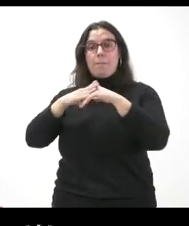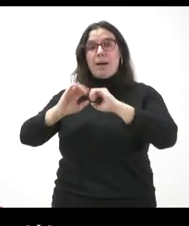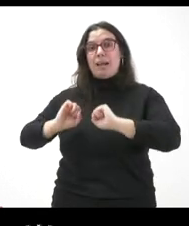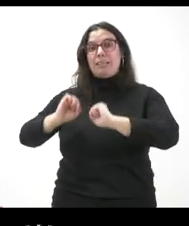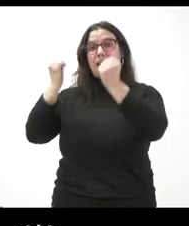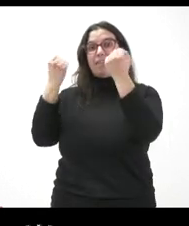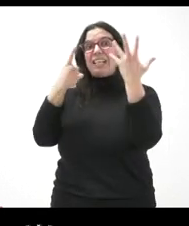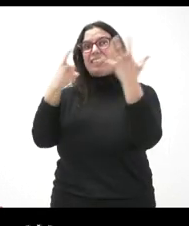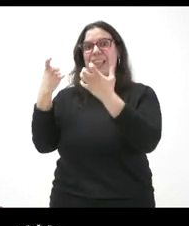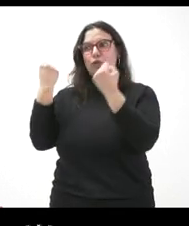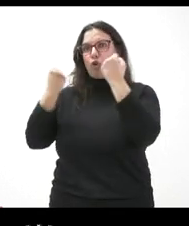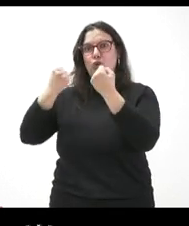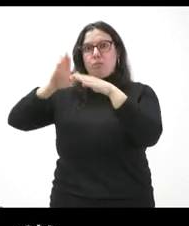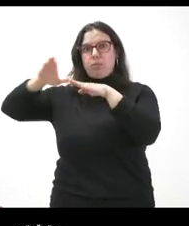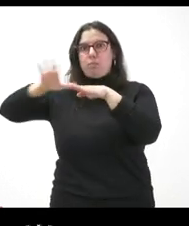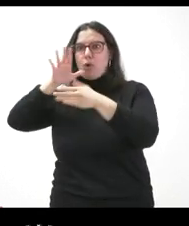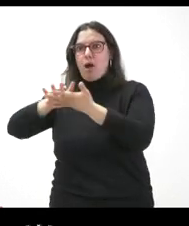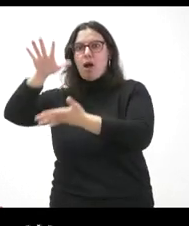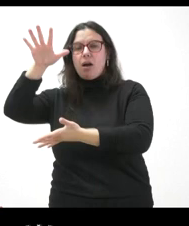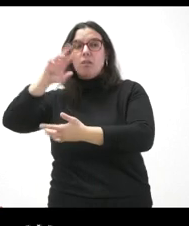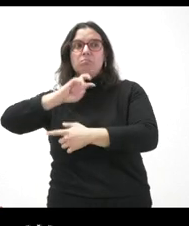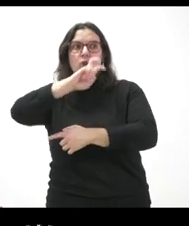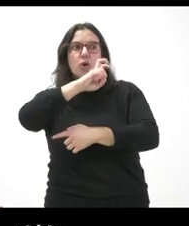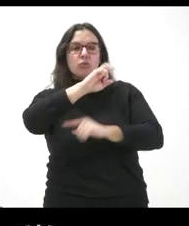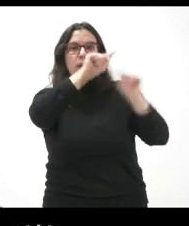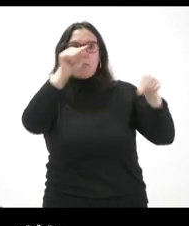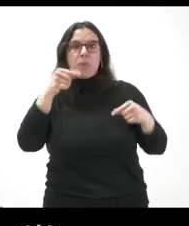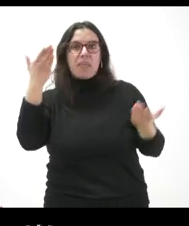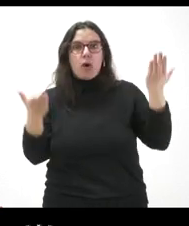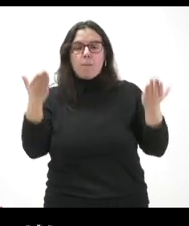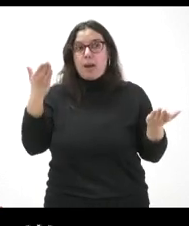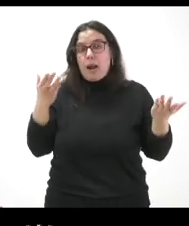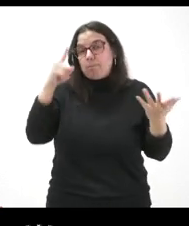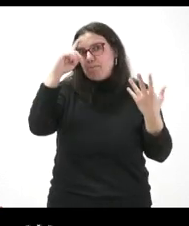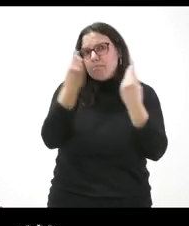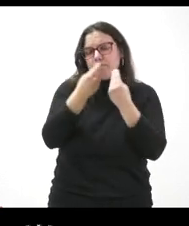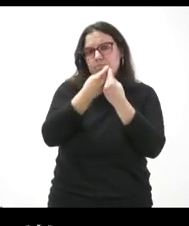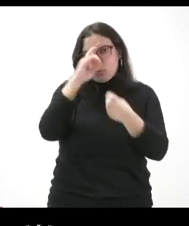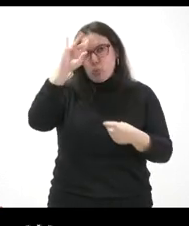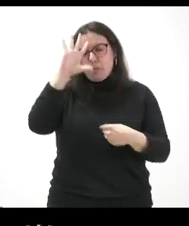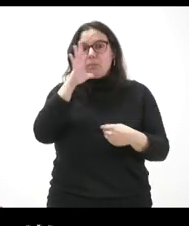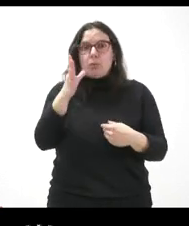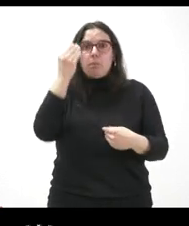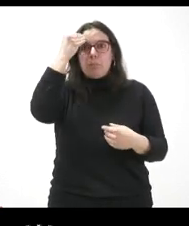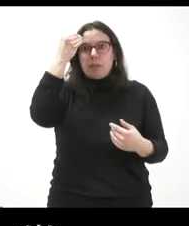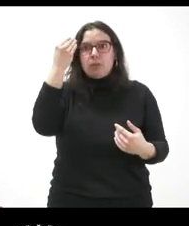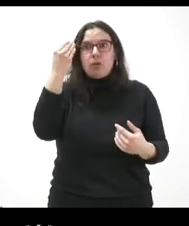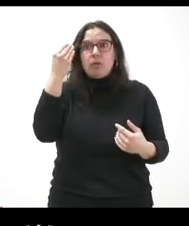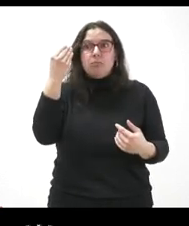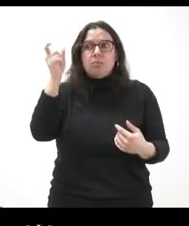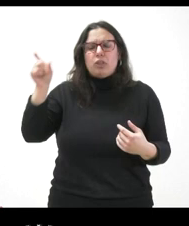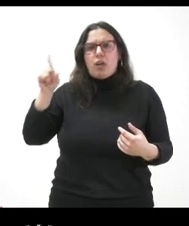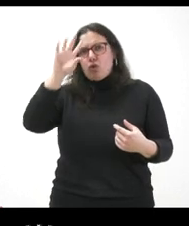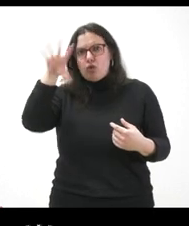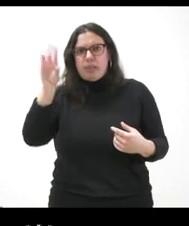vehículos atrapados con lo ocurrido en otras provincias de la comunidad. Supongo que a los ciudadanos les pasará igual que a mí. No